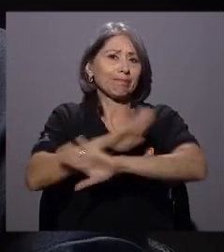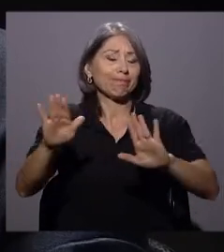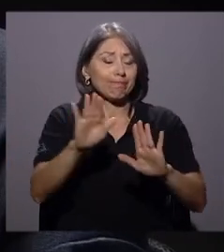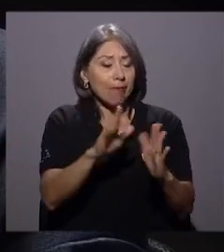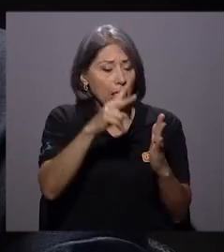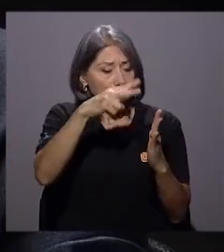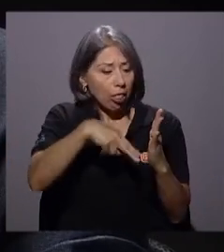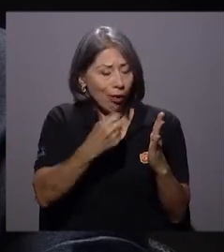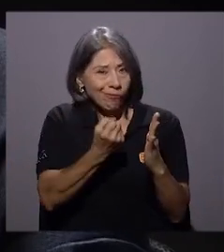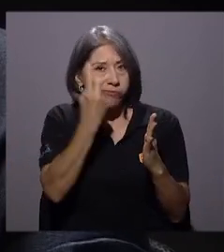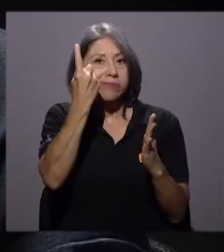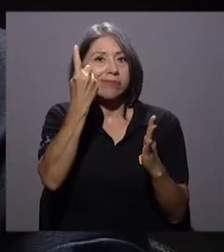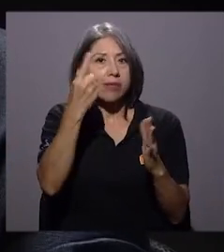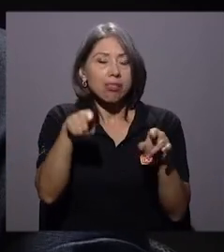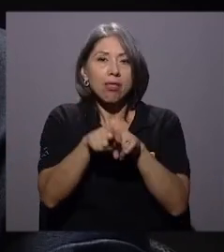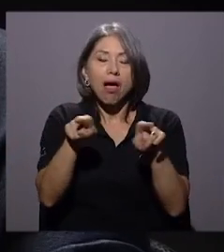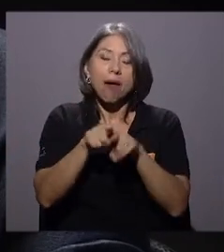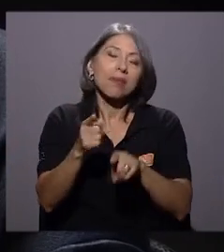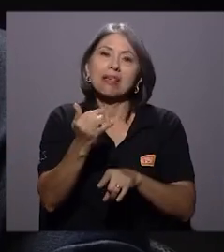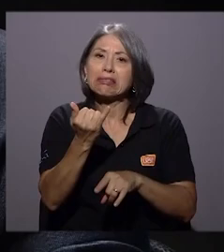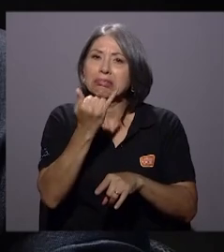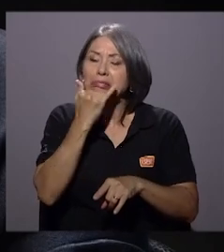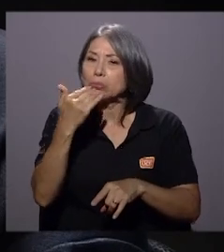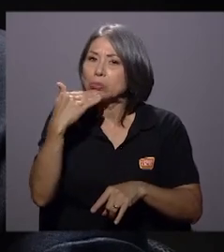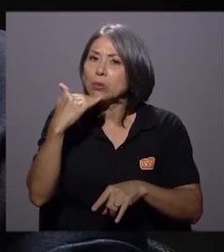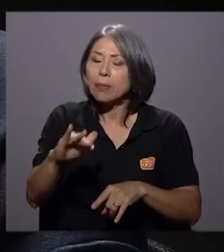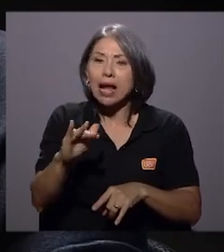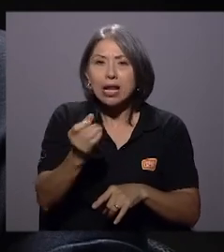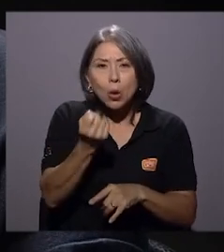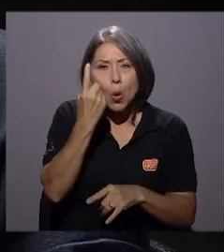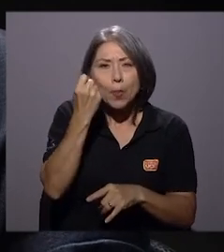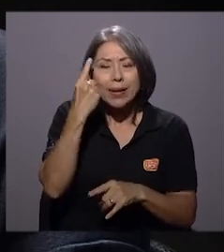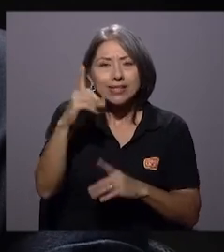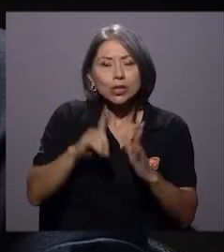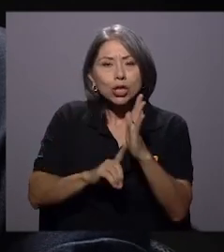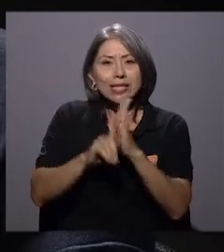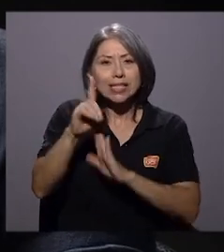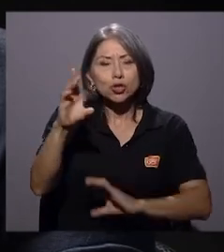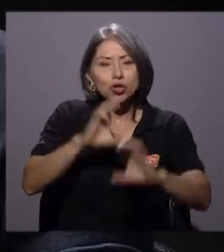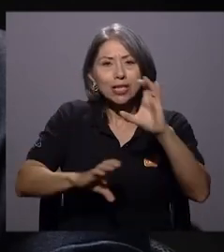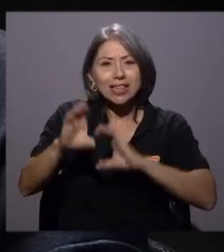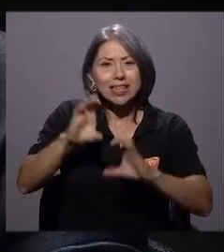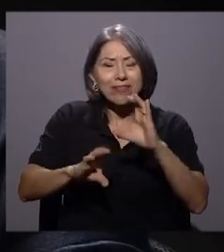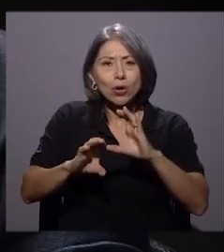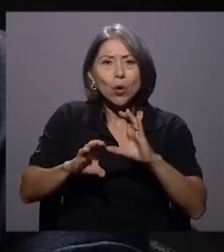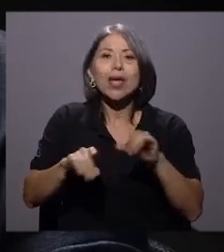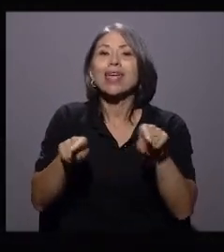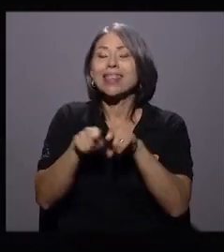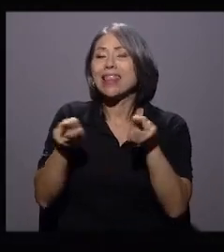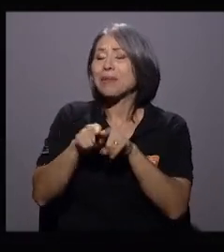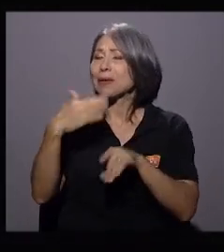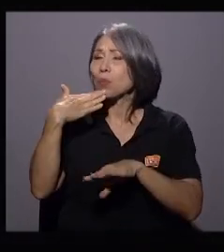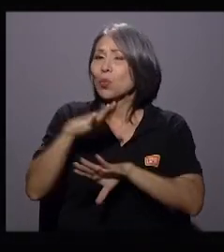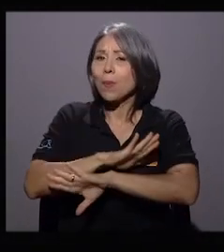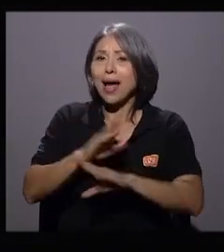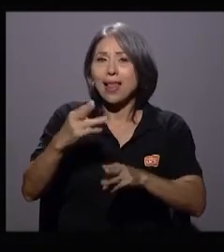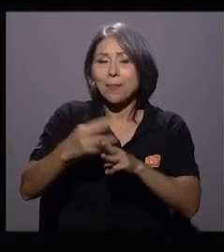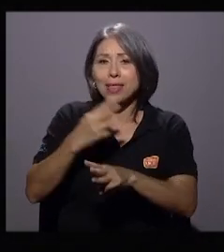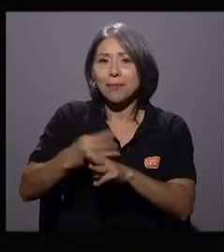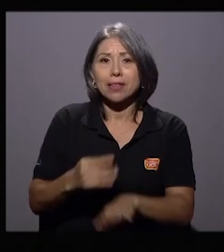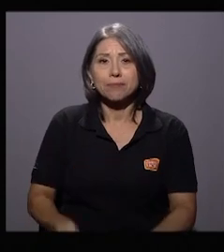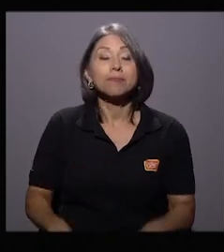salimos muy mal también en comprensión y desarrollo científico y muy mal en matemáticas. En honor a la verdad,